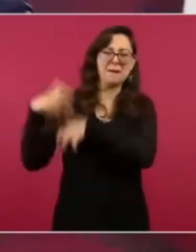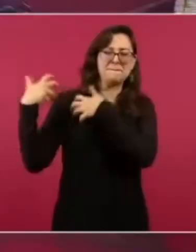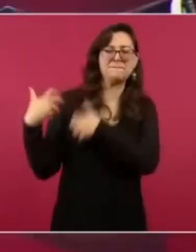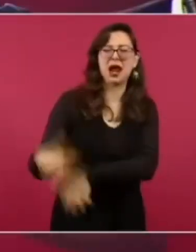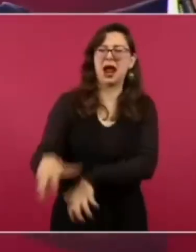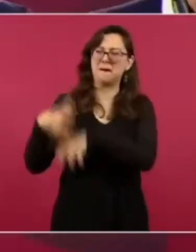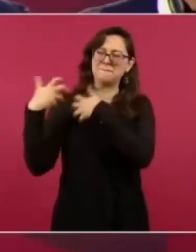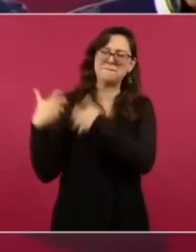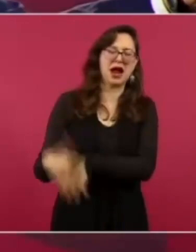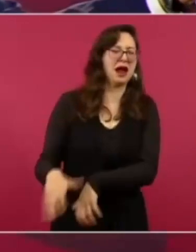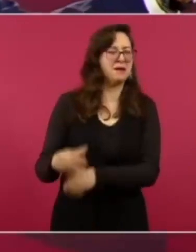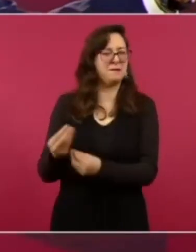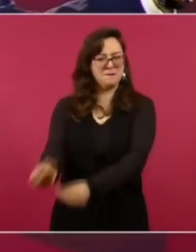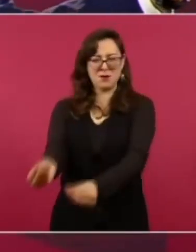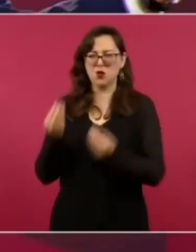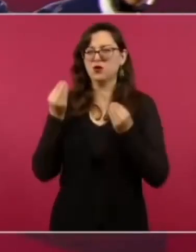tecnología.